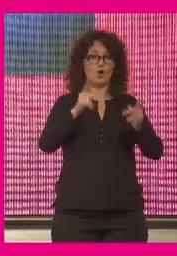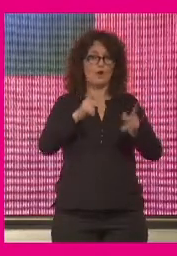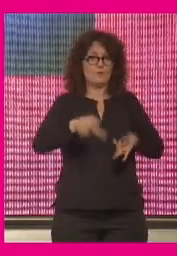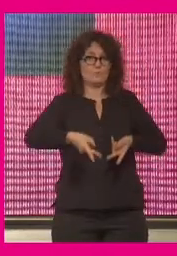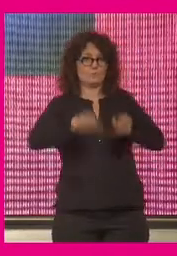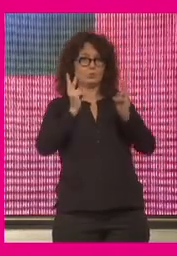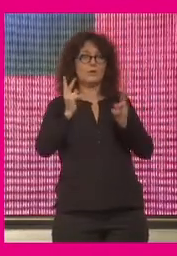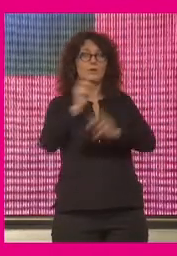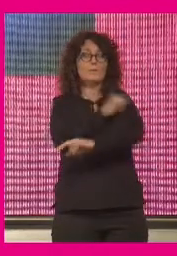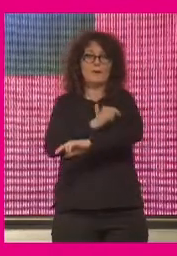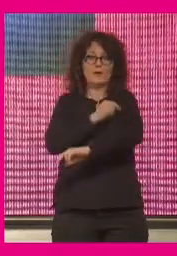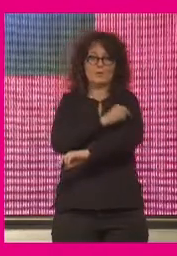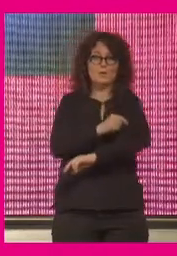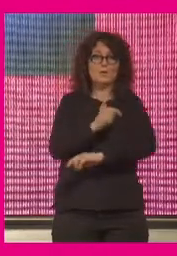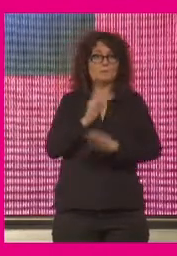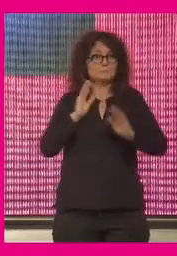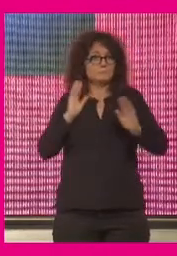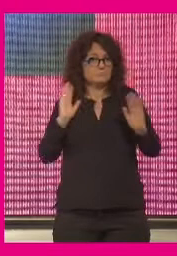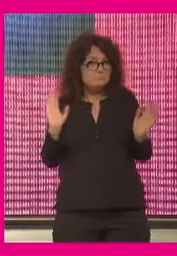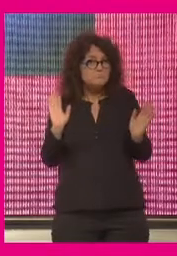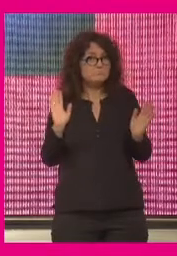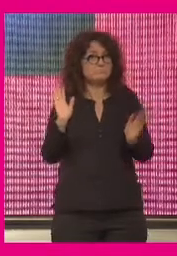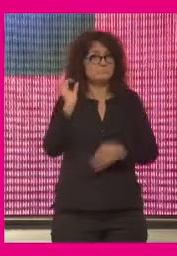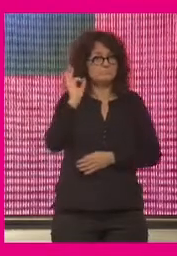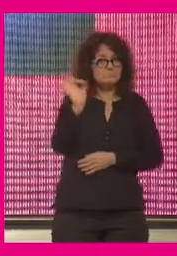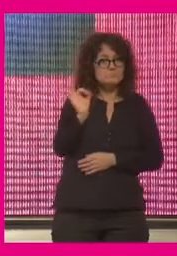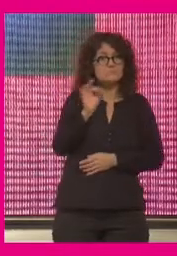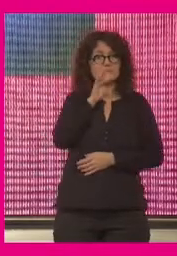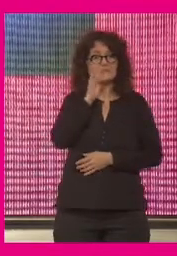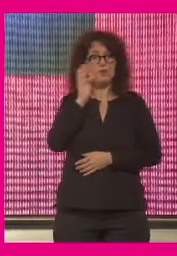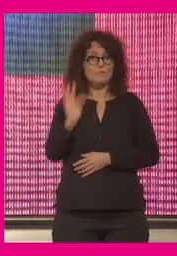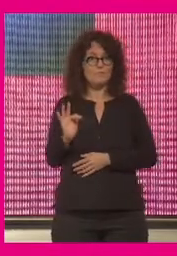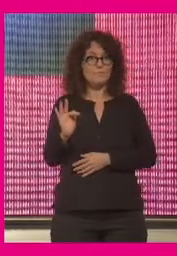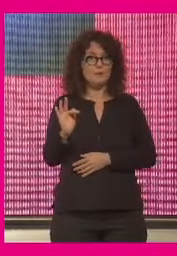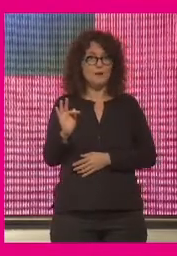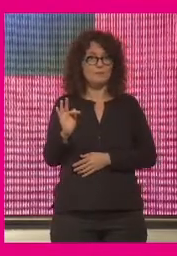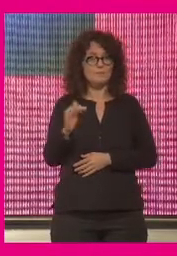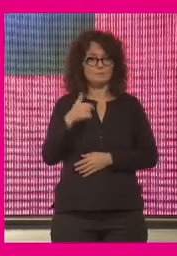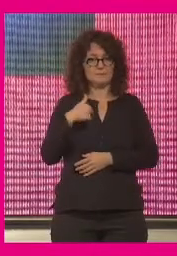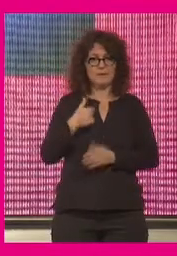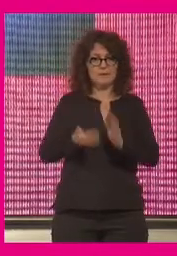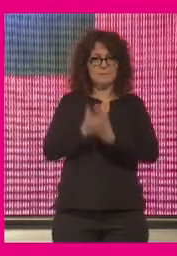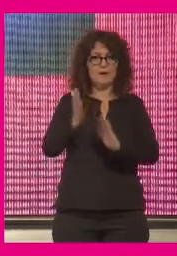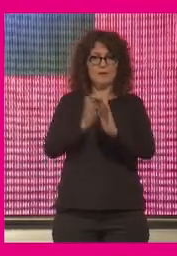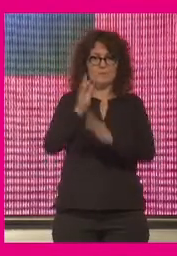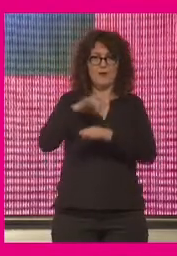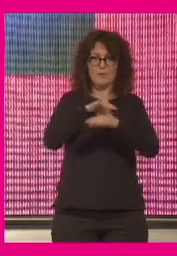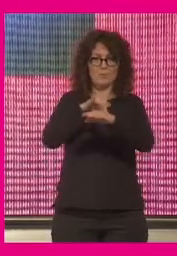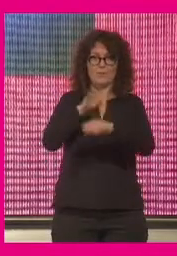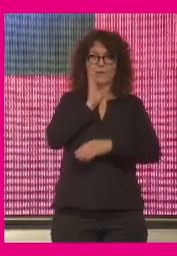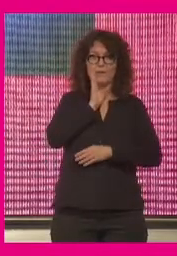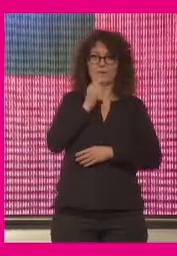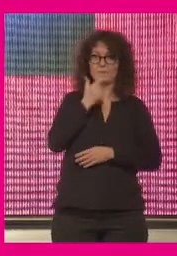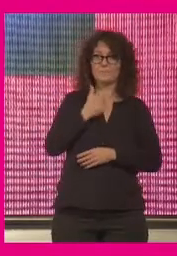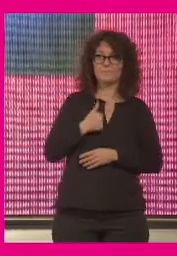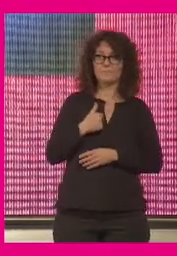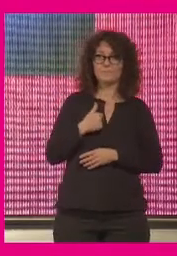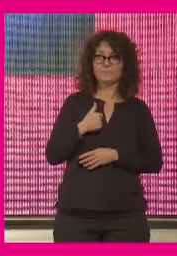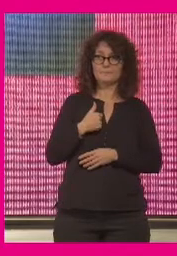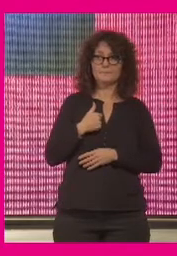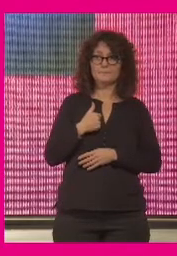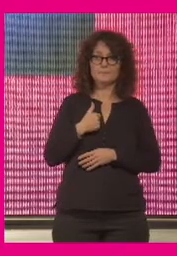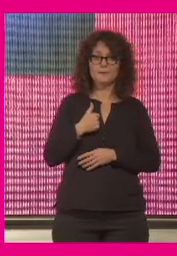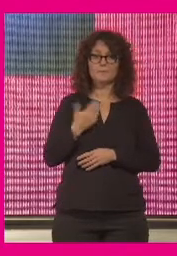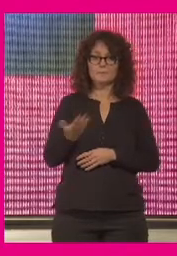vacunas con lo cual pues bueno parece ser que efectivamente se confirma que vamos por ahí pero fíjate me parece muy interesante lo que hablabas de las